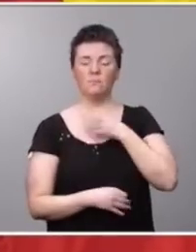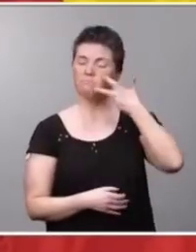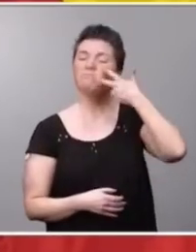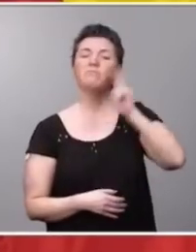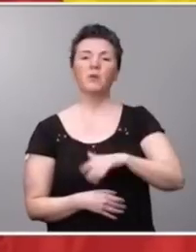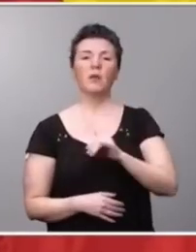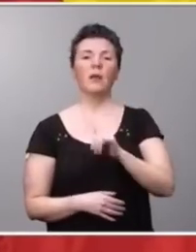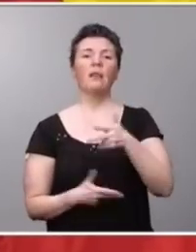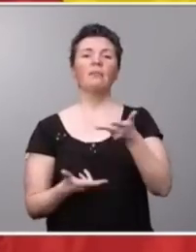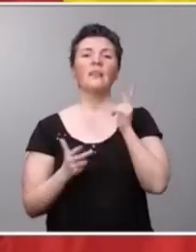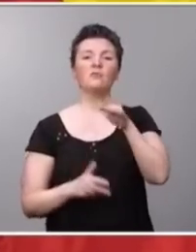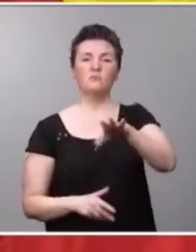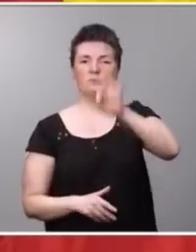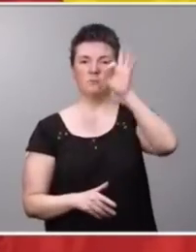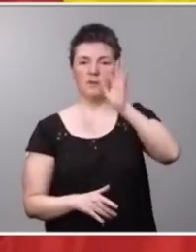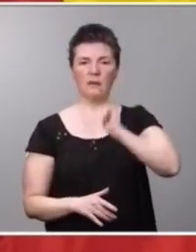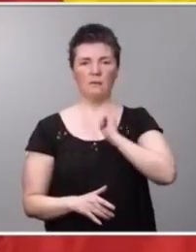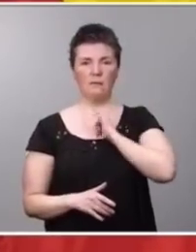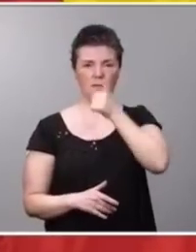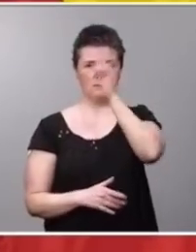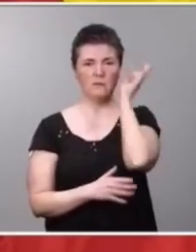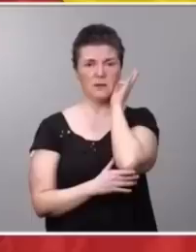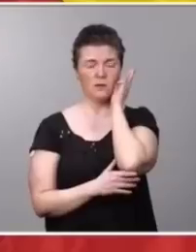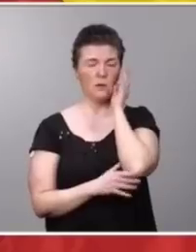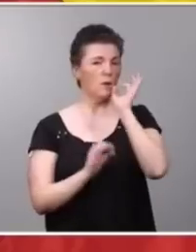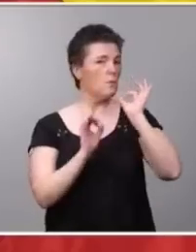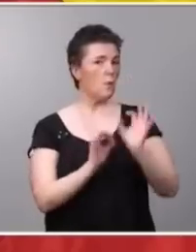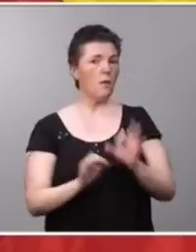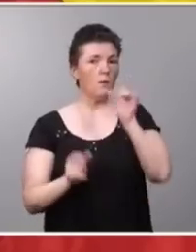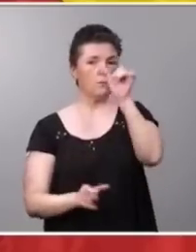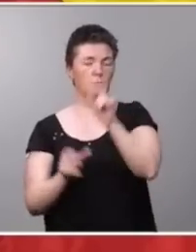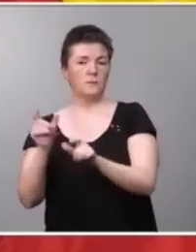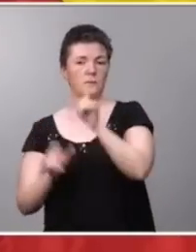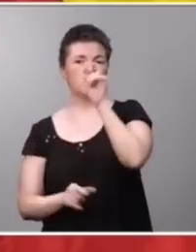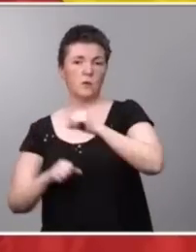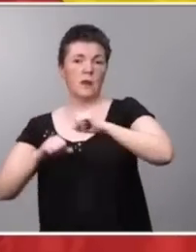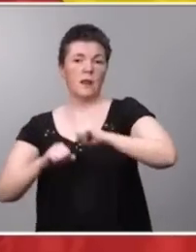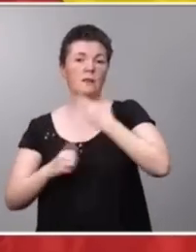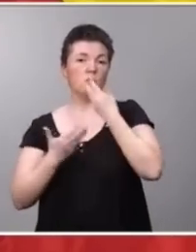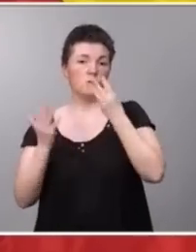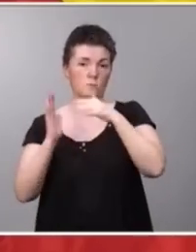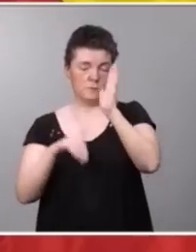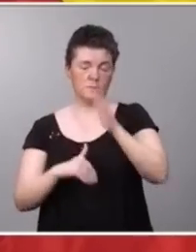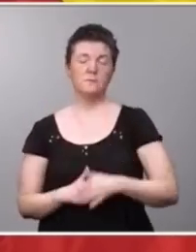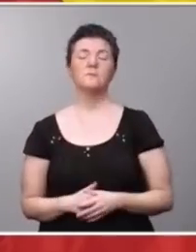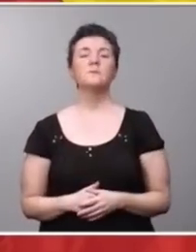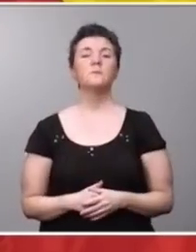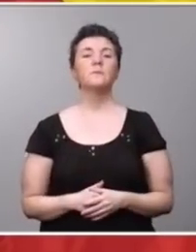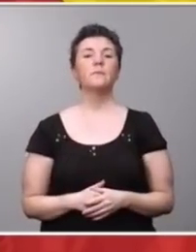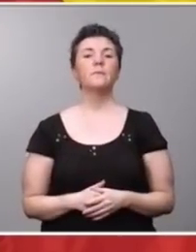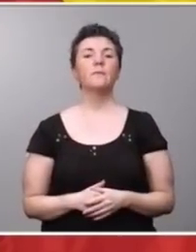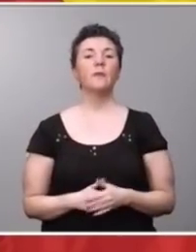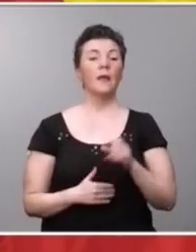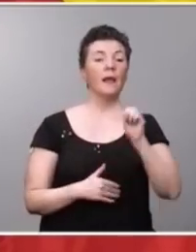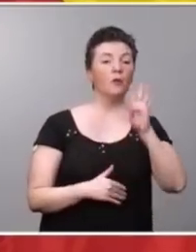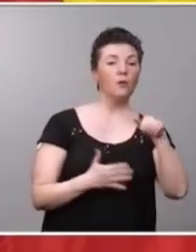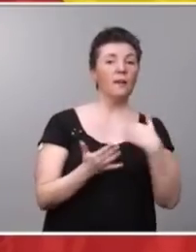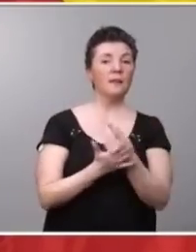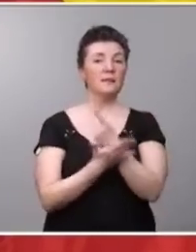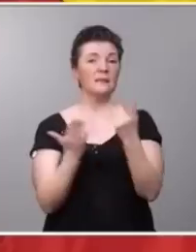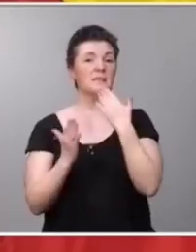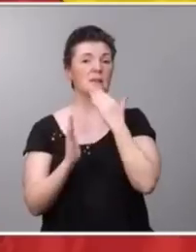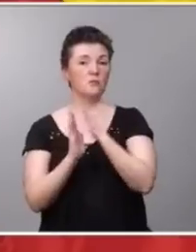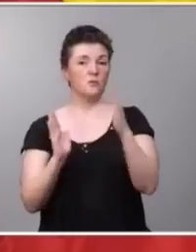libre determinación de la identidad de género de la misma manera que las personas mayores de 18 años. Entre los 14 y los 16 años, el